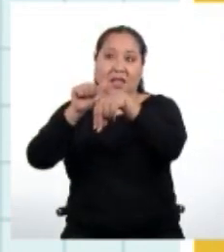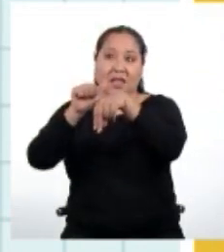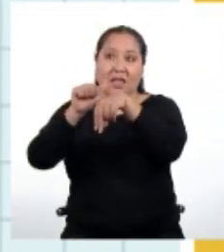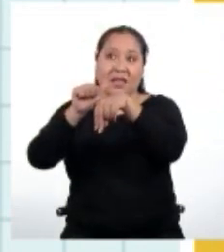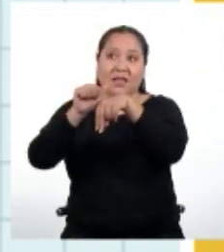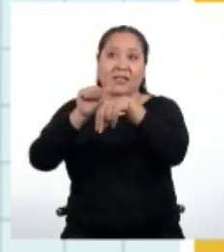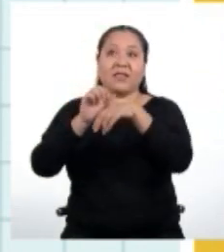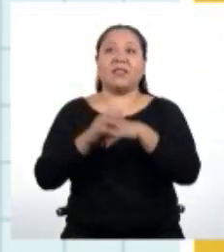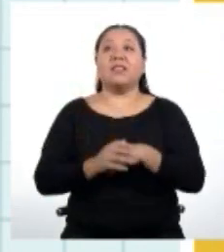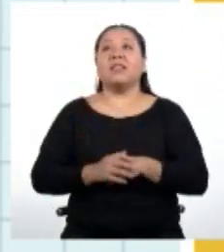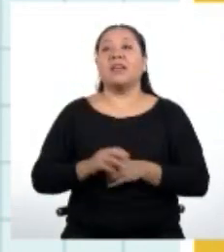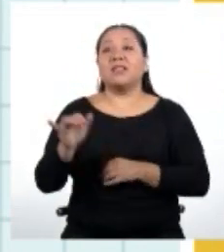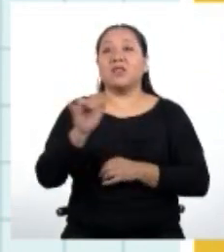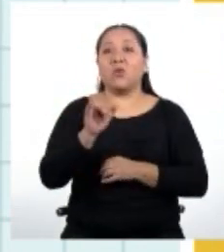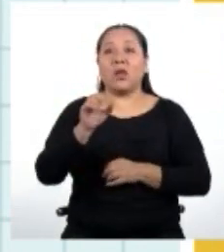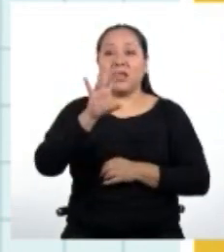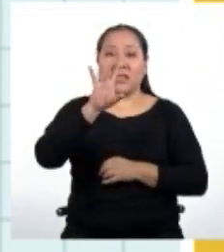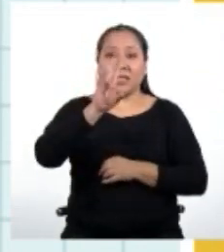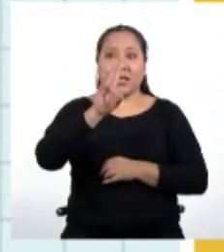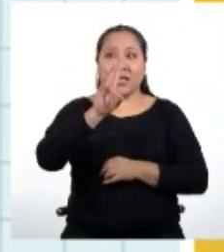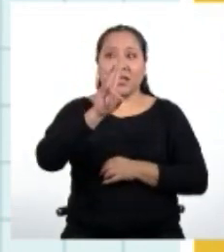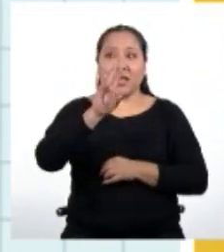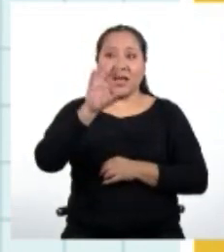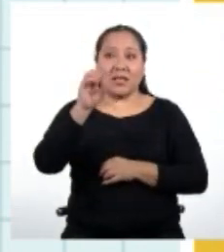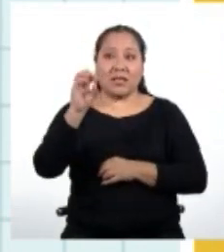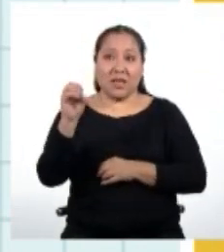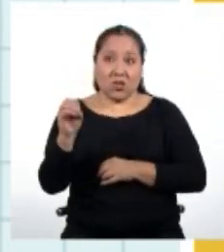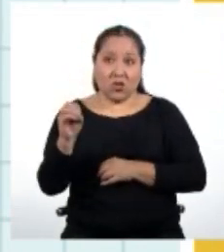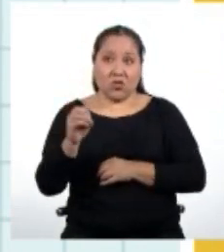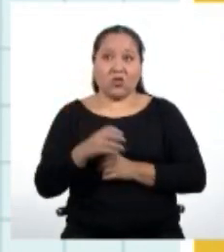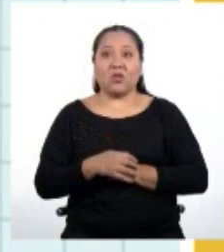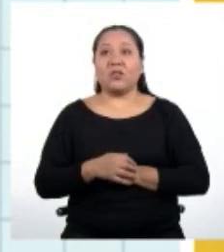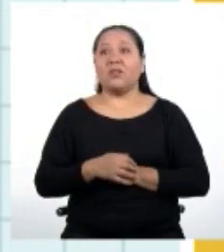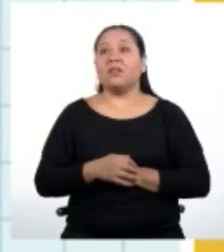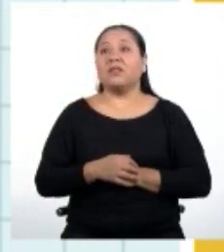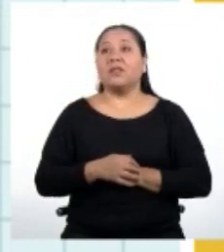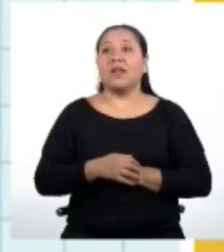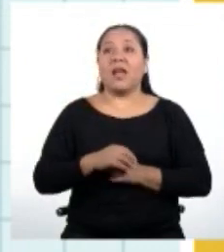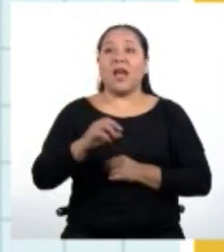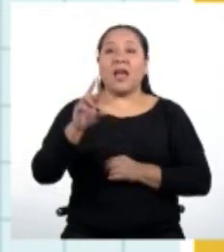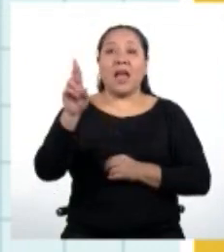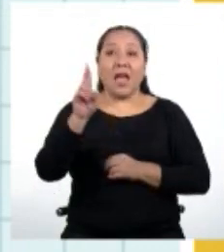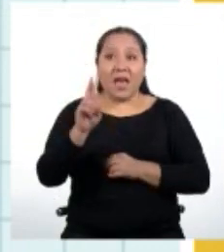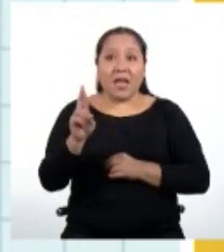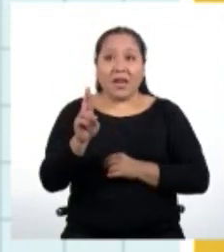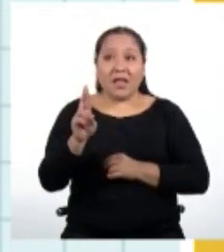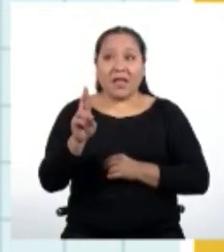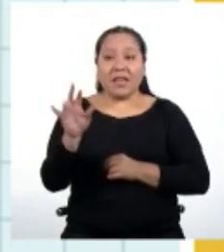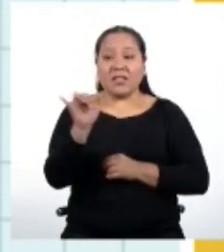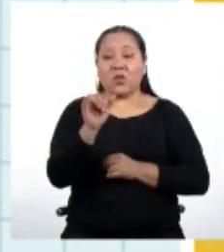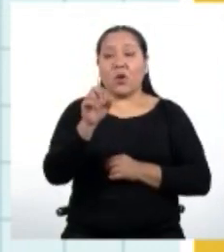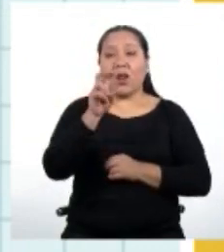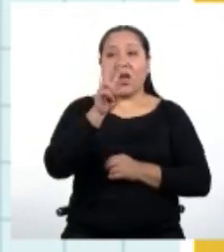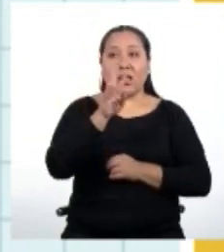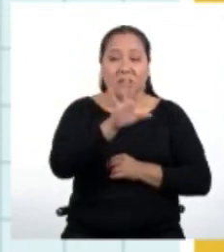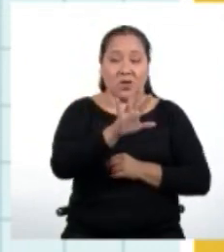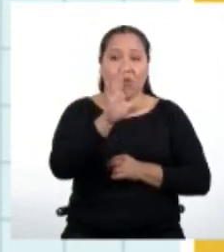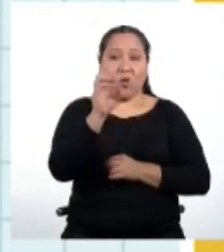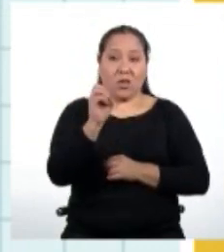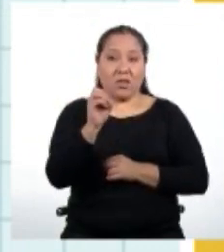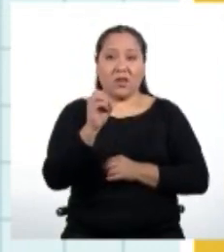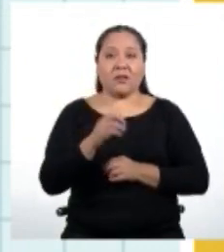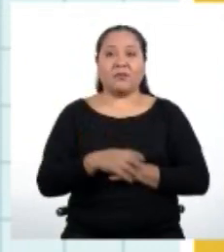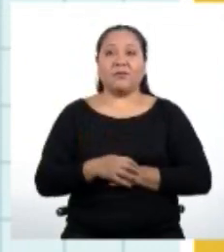An, que es igual a 700. También tenemos la razón aritmética, R, que es igual a